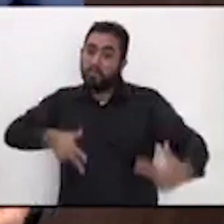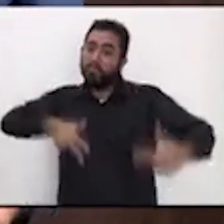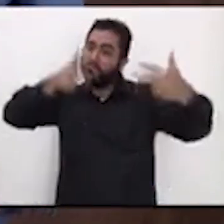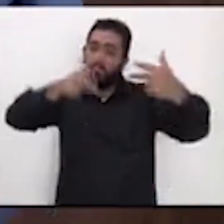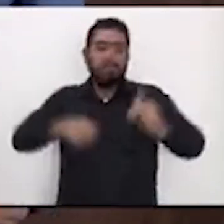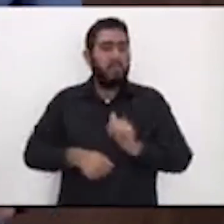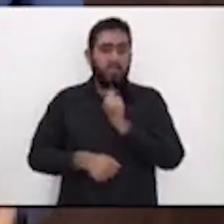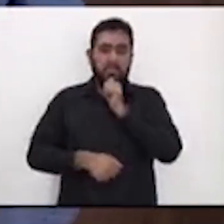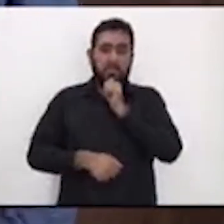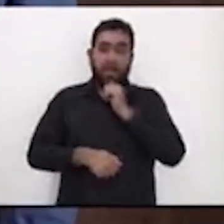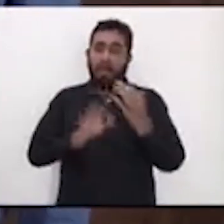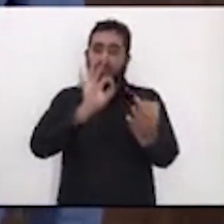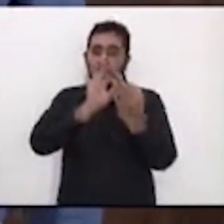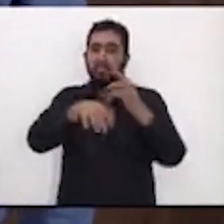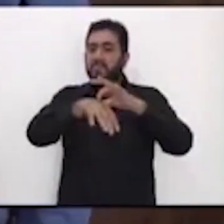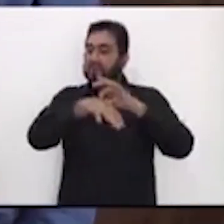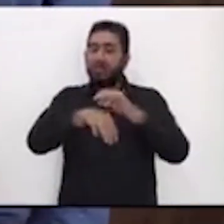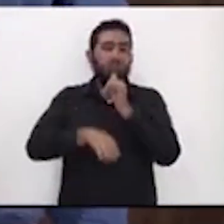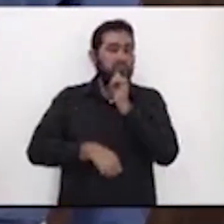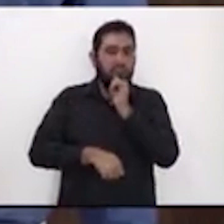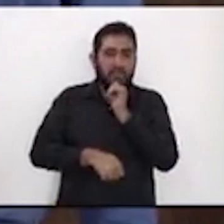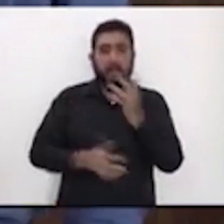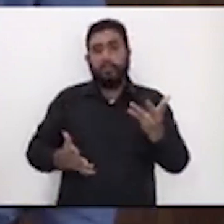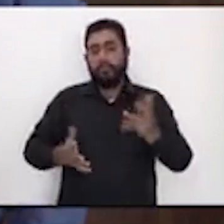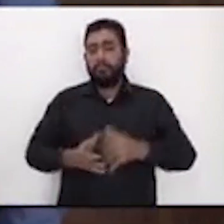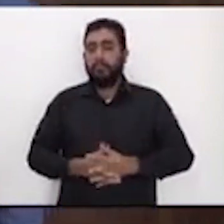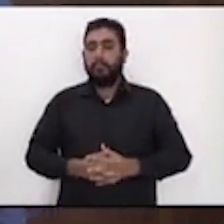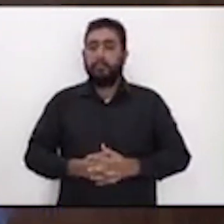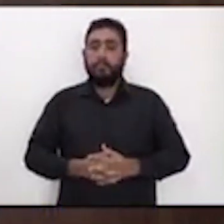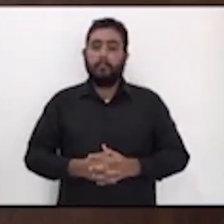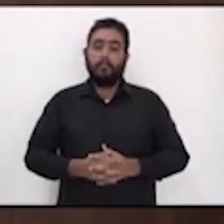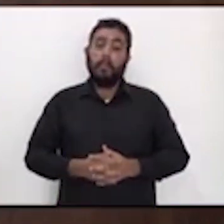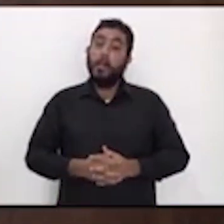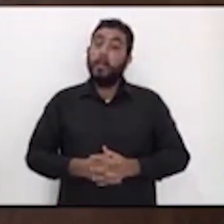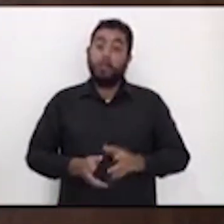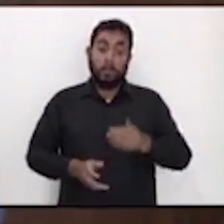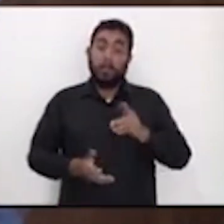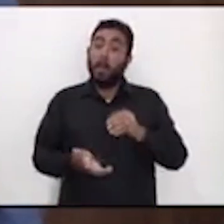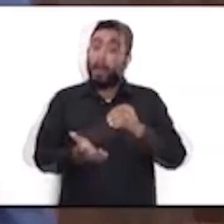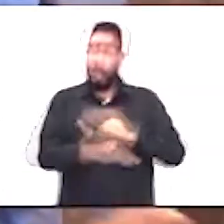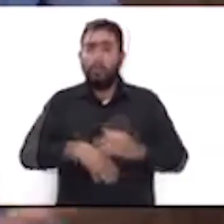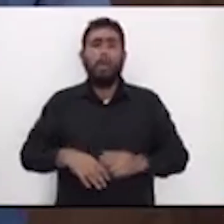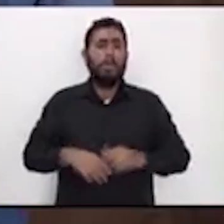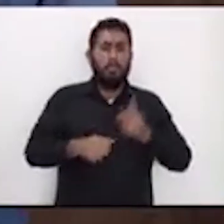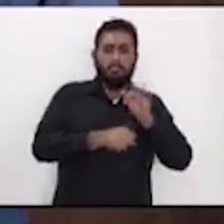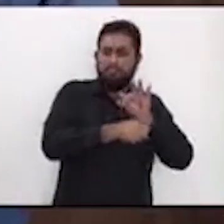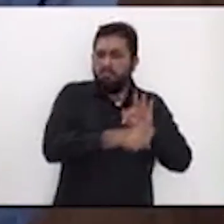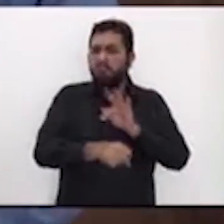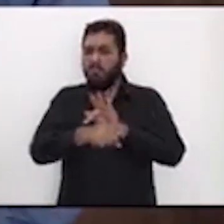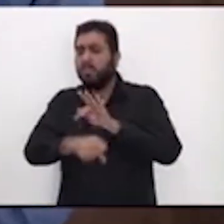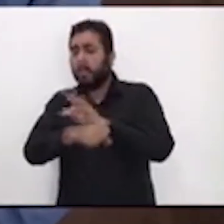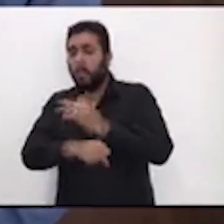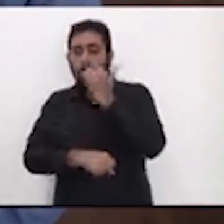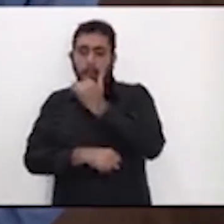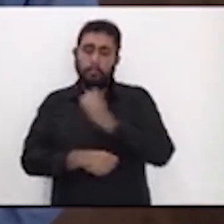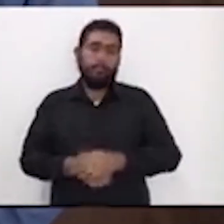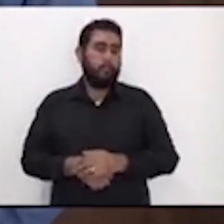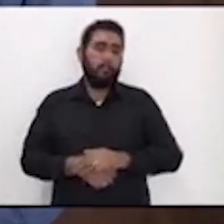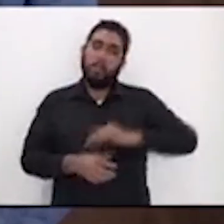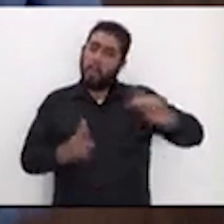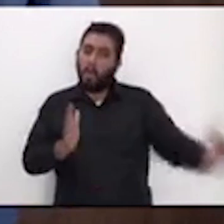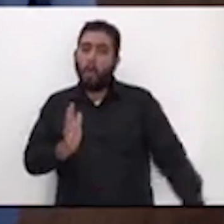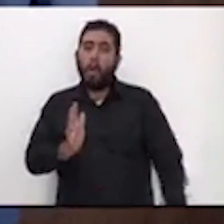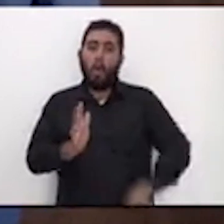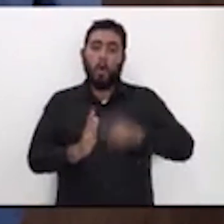presencial, no física, porque lo más importante es cuidar y proteger la salud. Van a regresar a